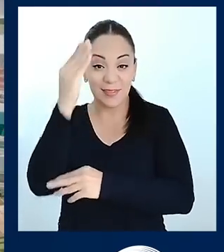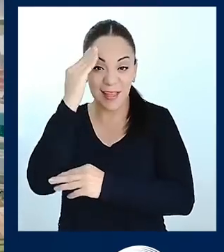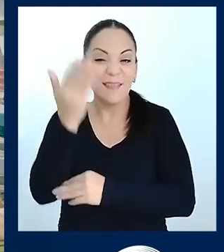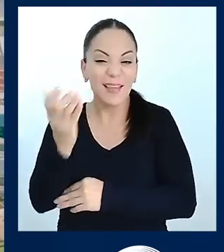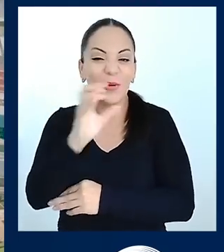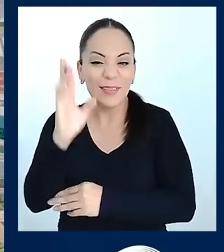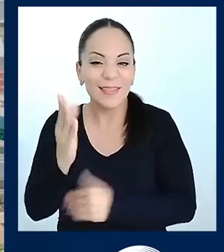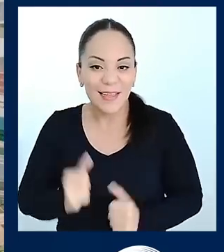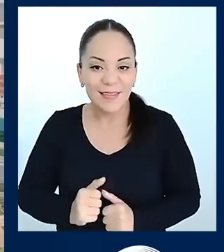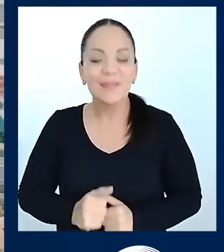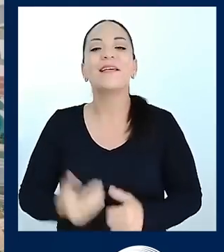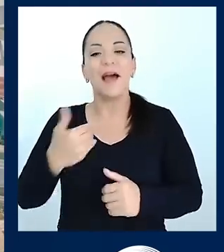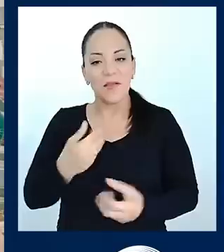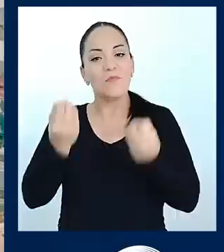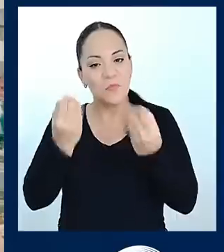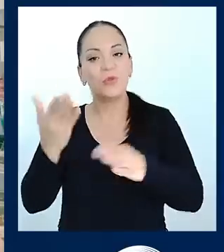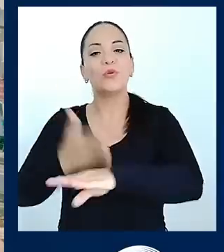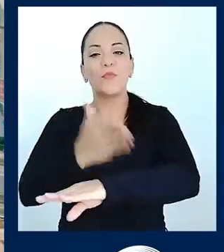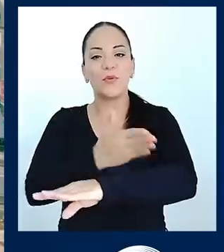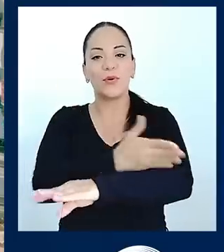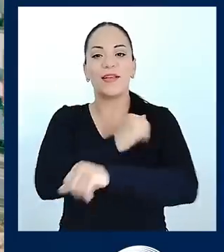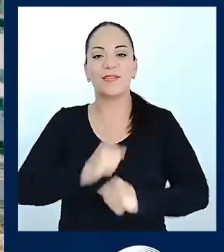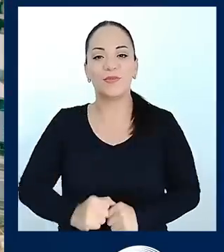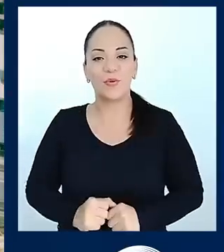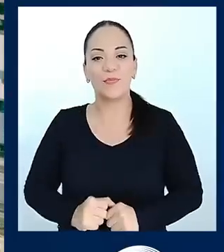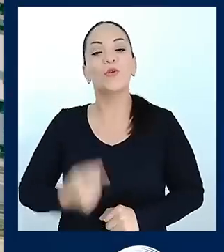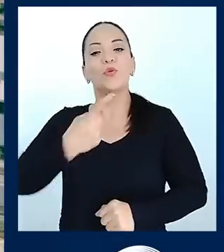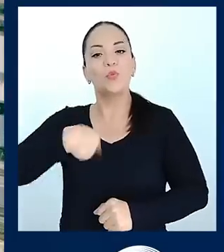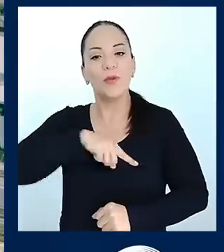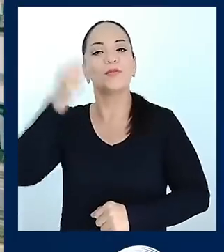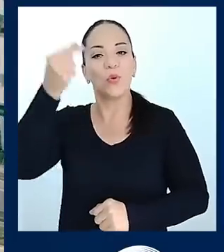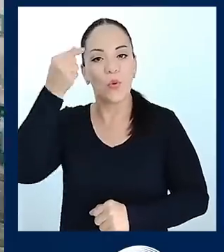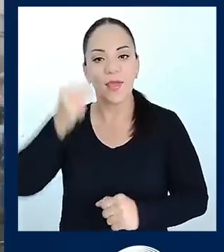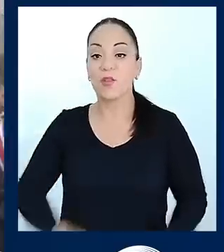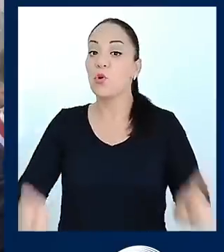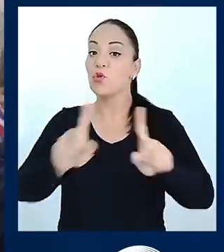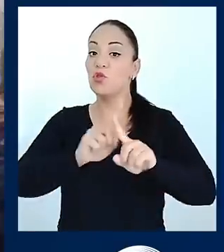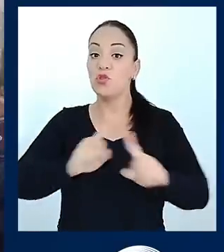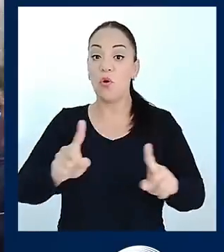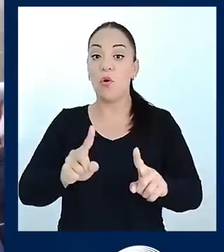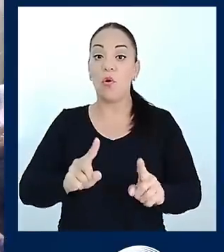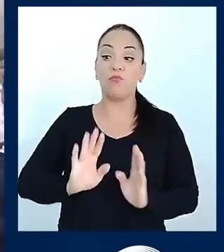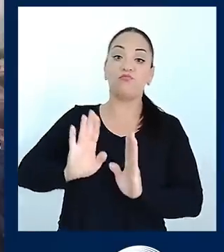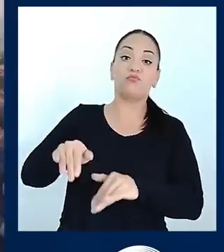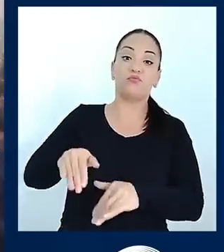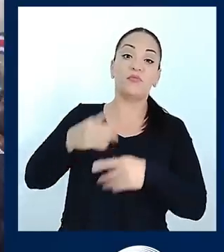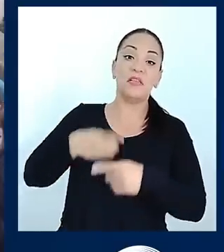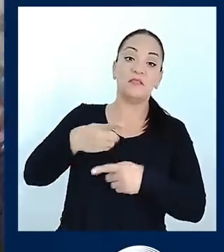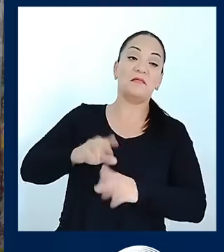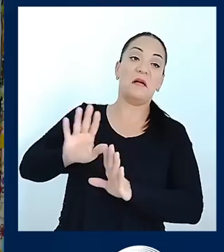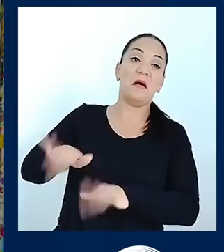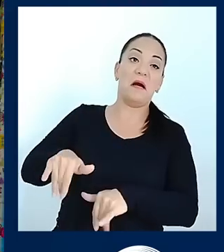progreso y este gobierno no va a descansar hasta que logremos